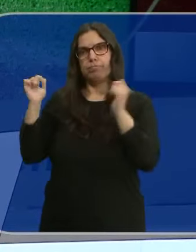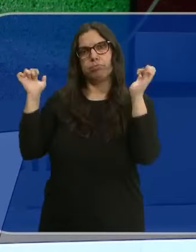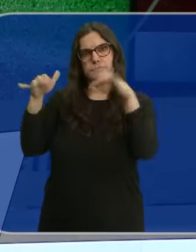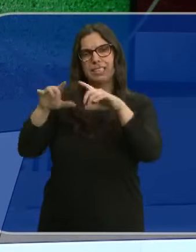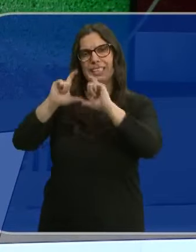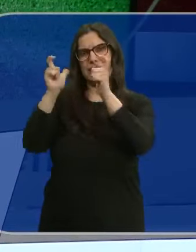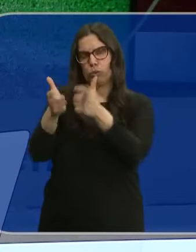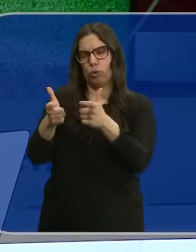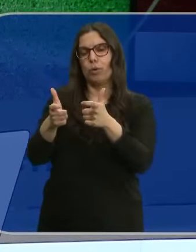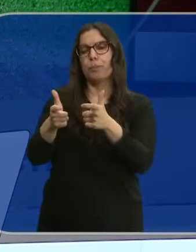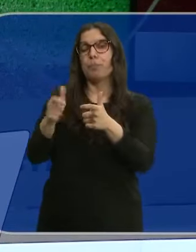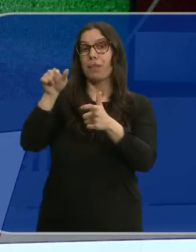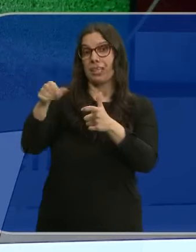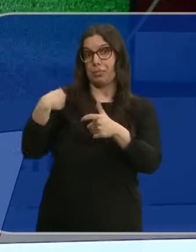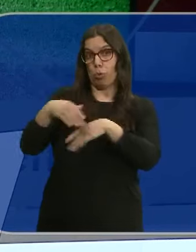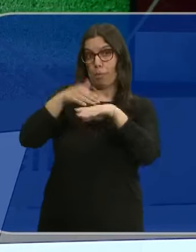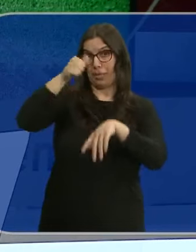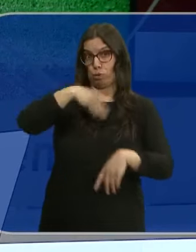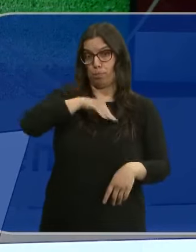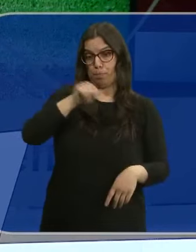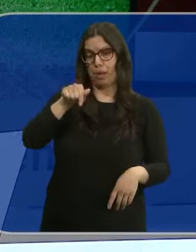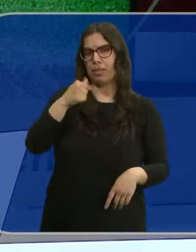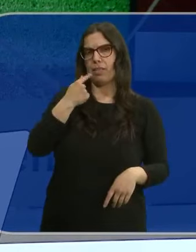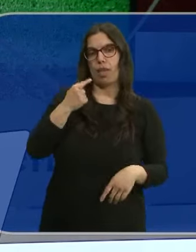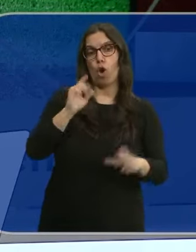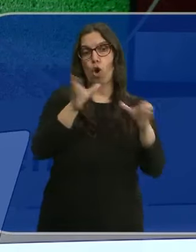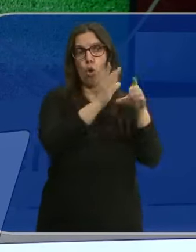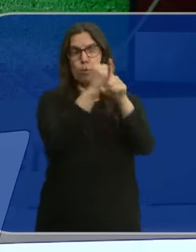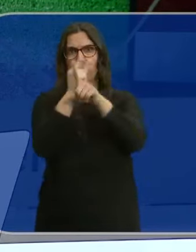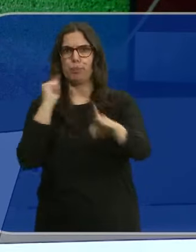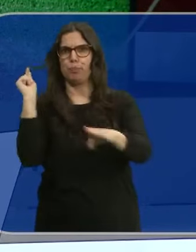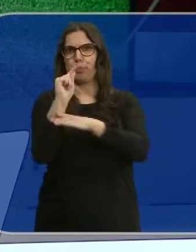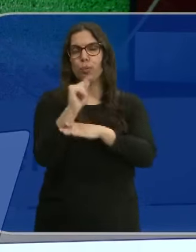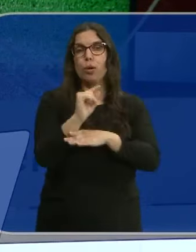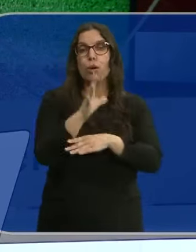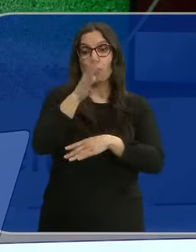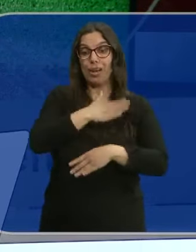consejo informal de ministros. Desde allí, Luis Planas ha acusado a la oposición de torpedear un acuerdo con los agricultores.